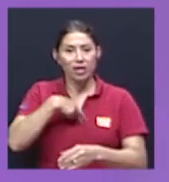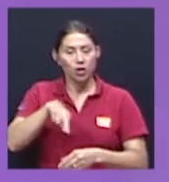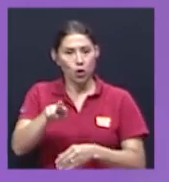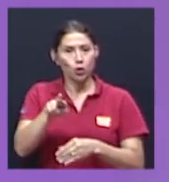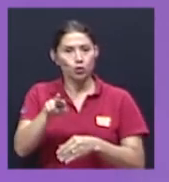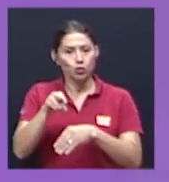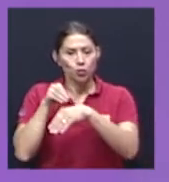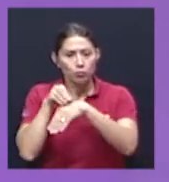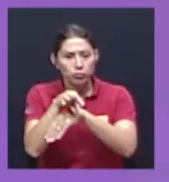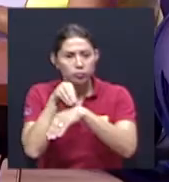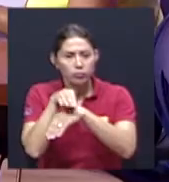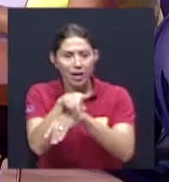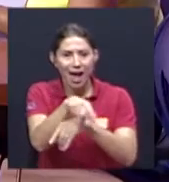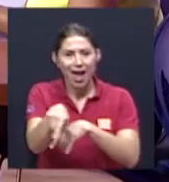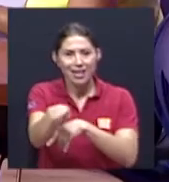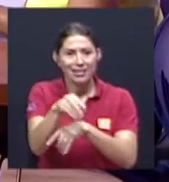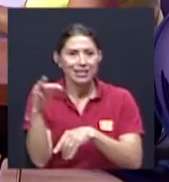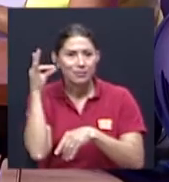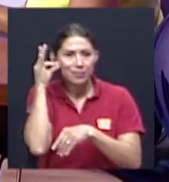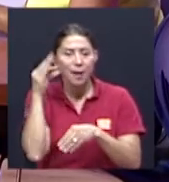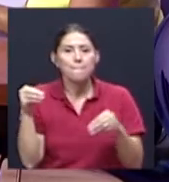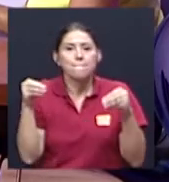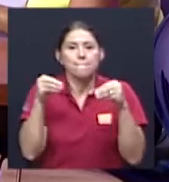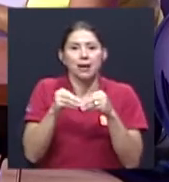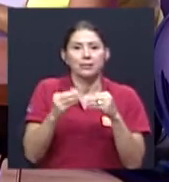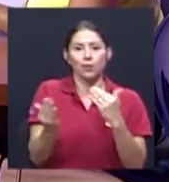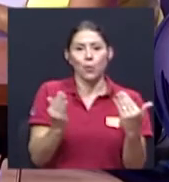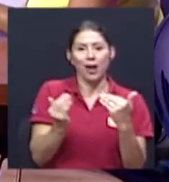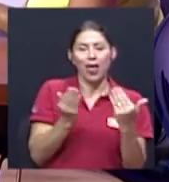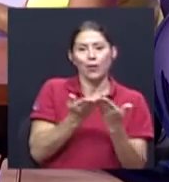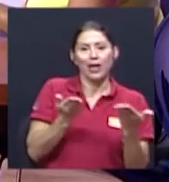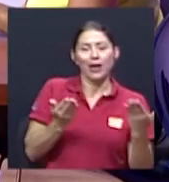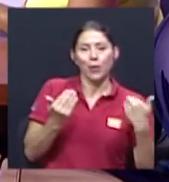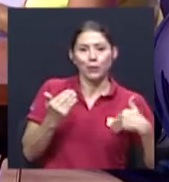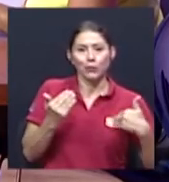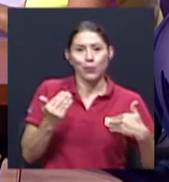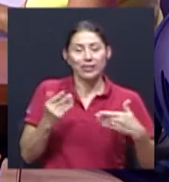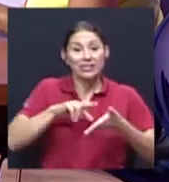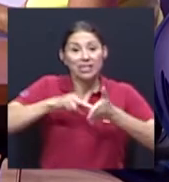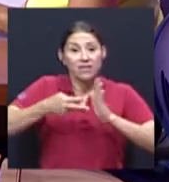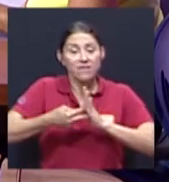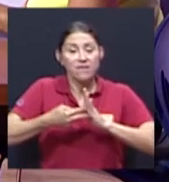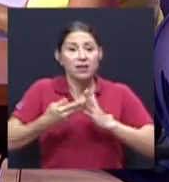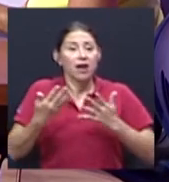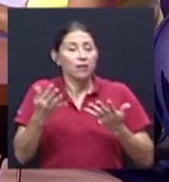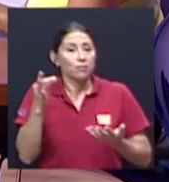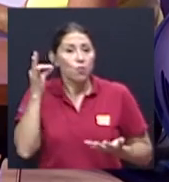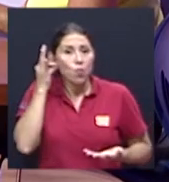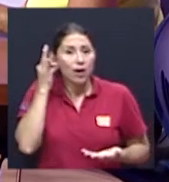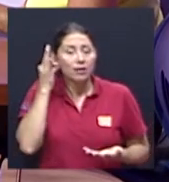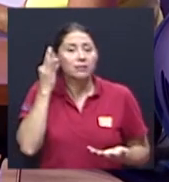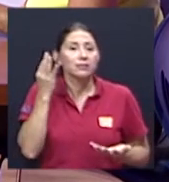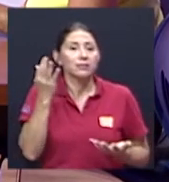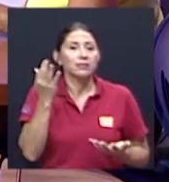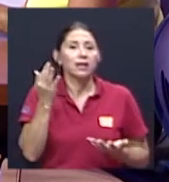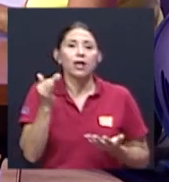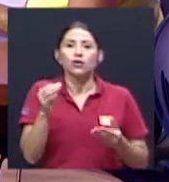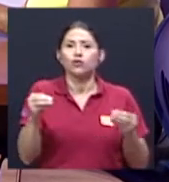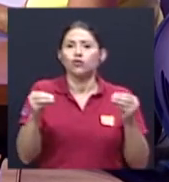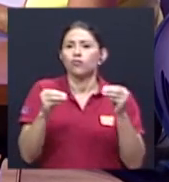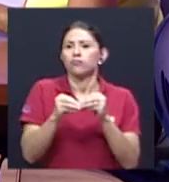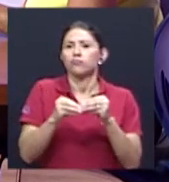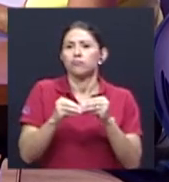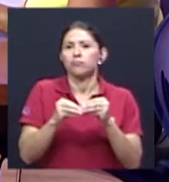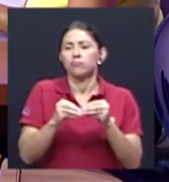que los hombres. Esto prueba que, en buena medida, pues, son las mujeres las que constituyen el grueso